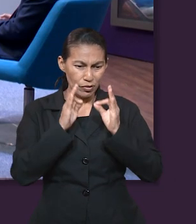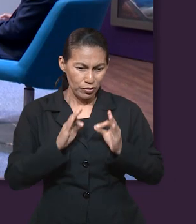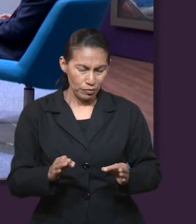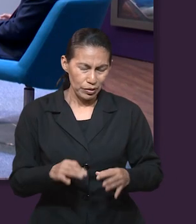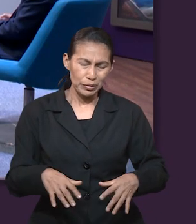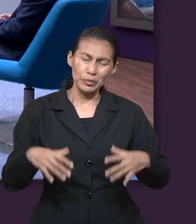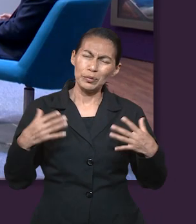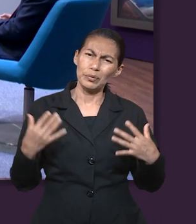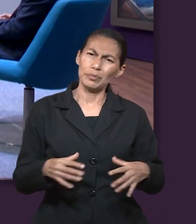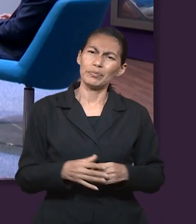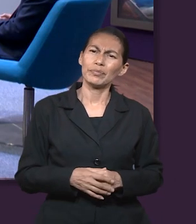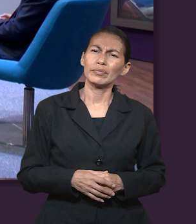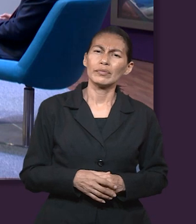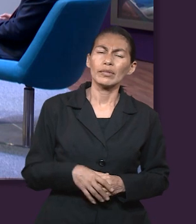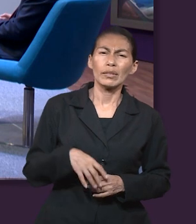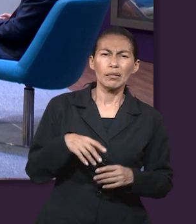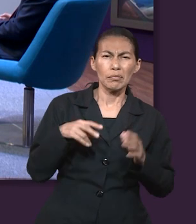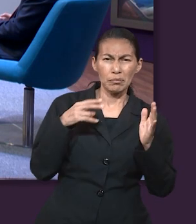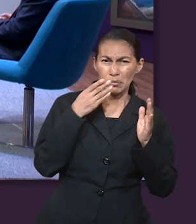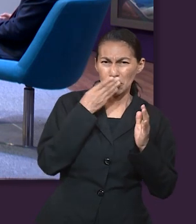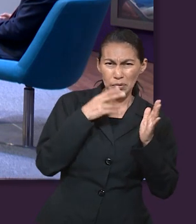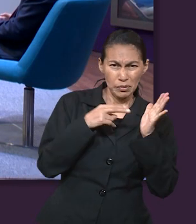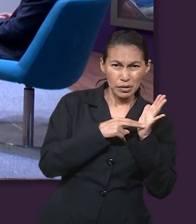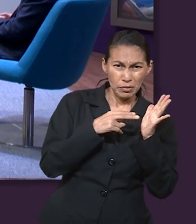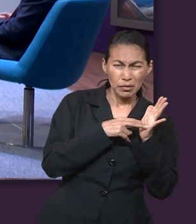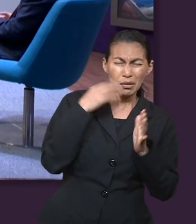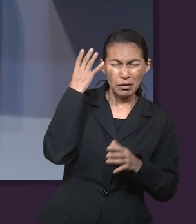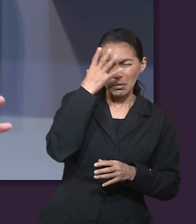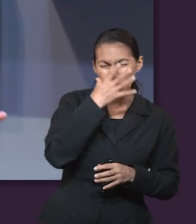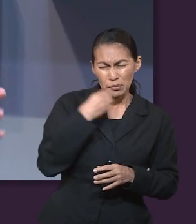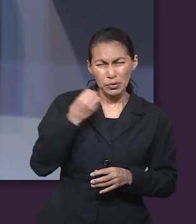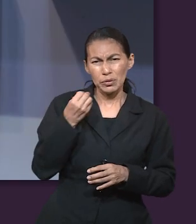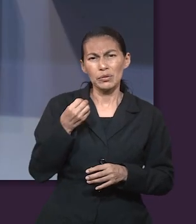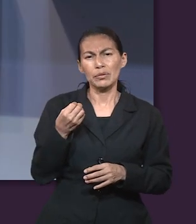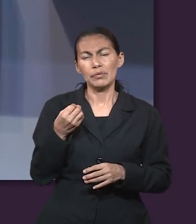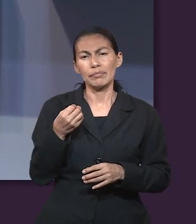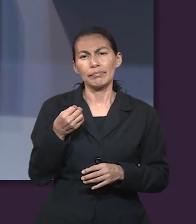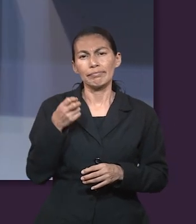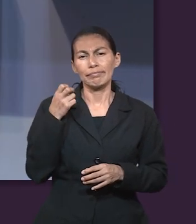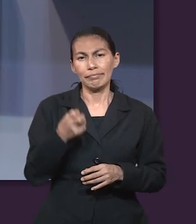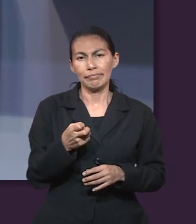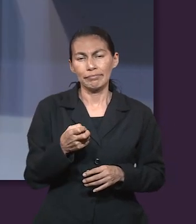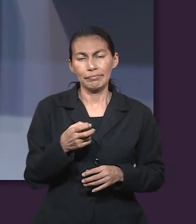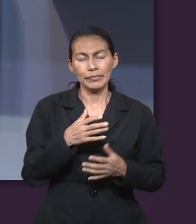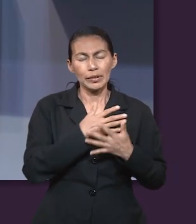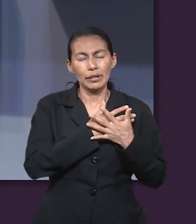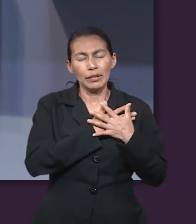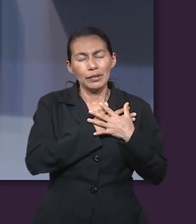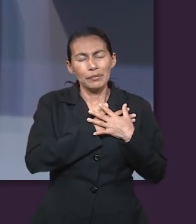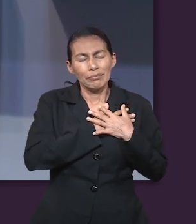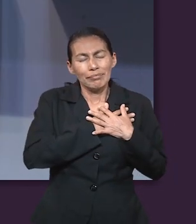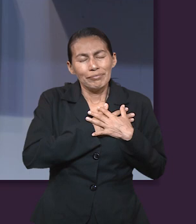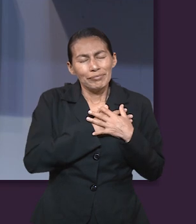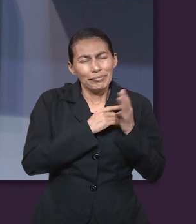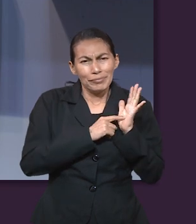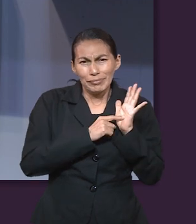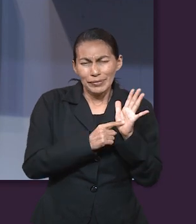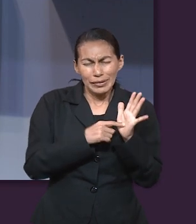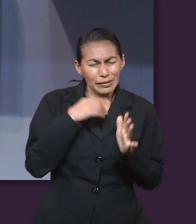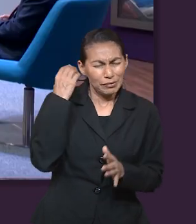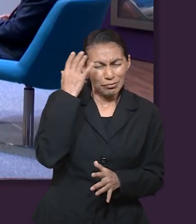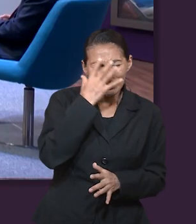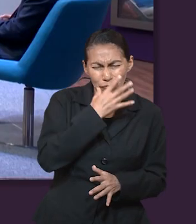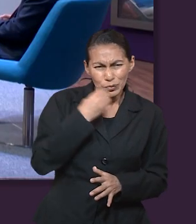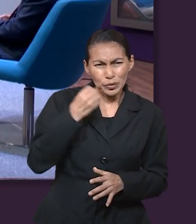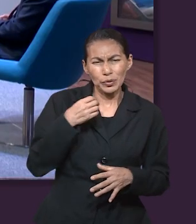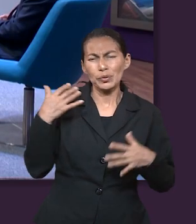al que yo hice y formé. Qué hermoso texto, no es una garantía tremenda, una declaración de